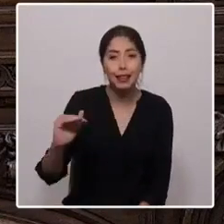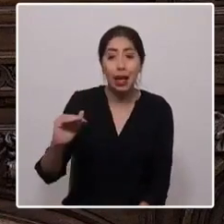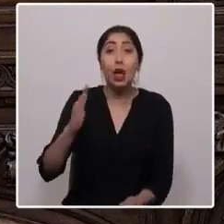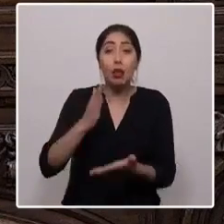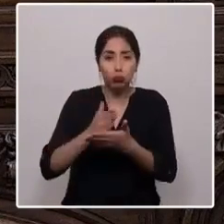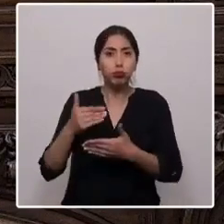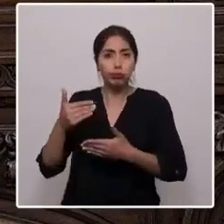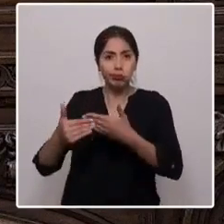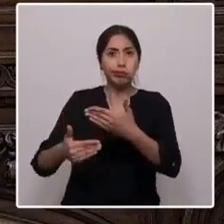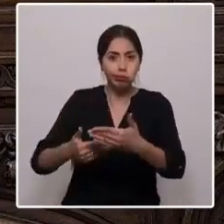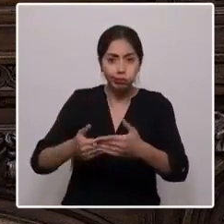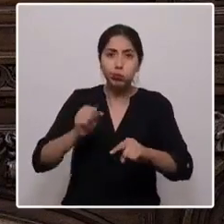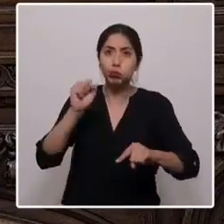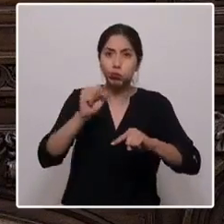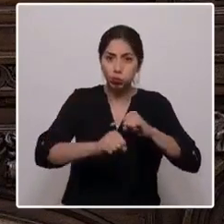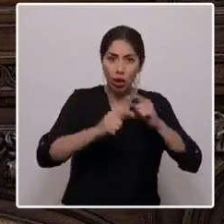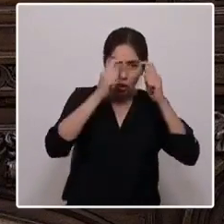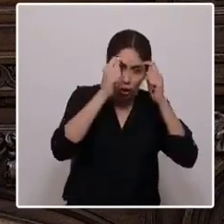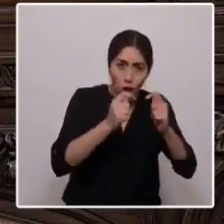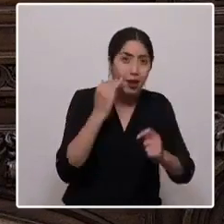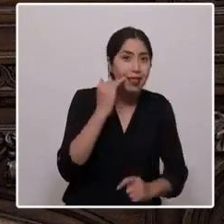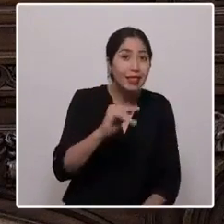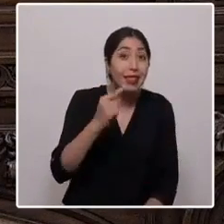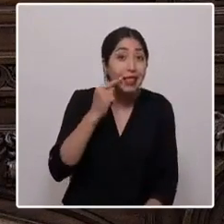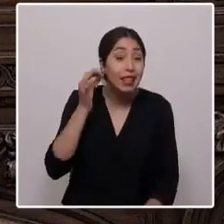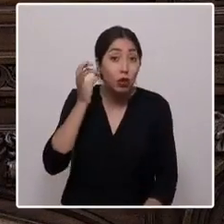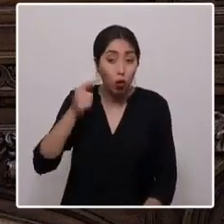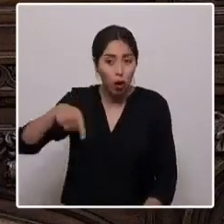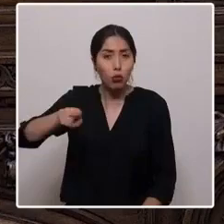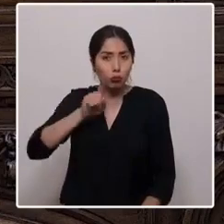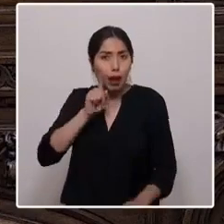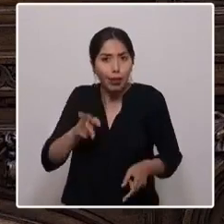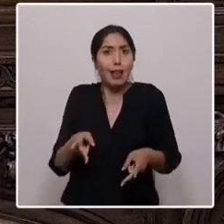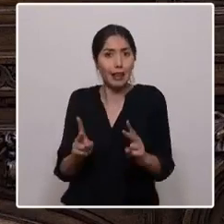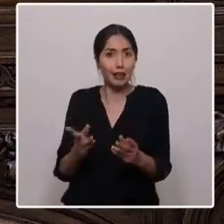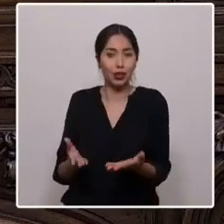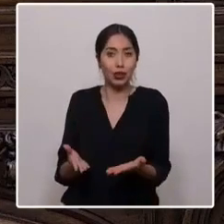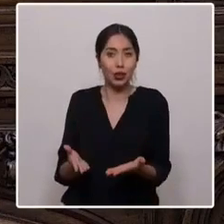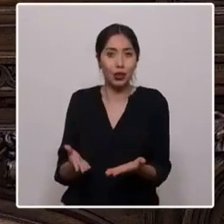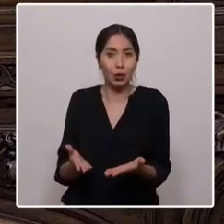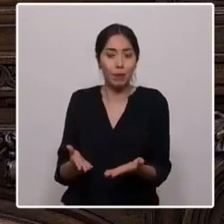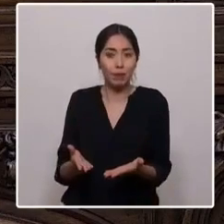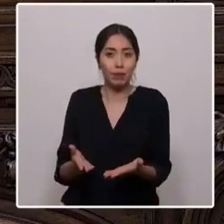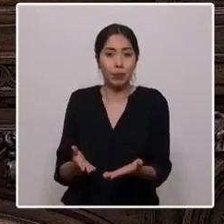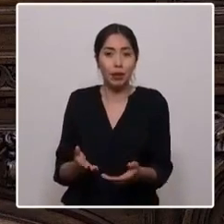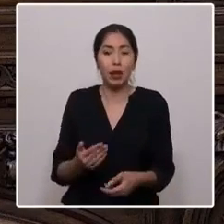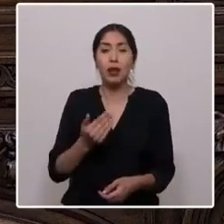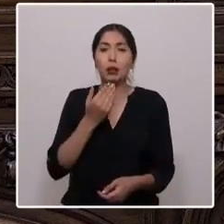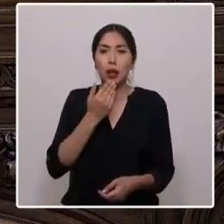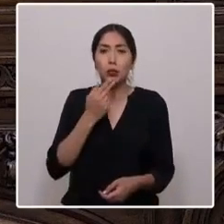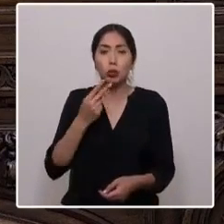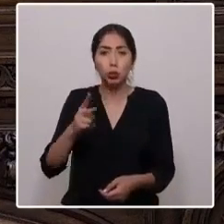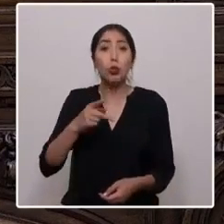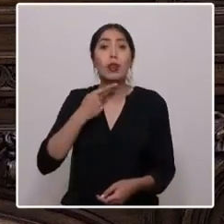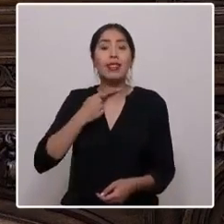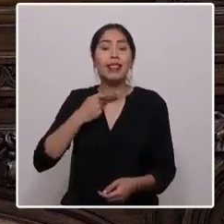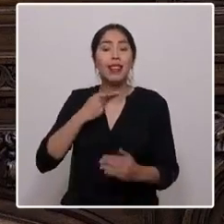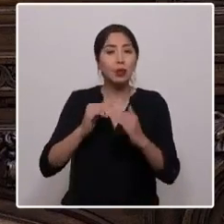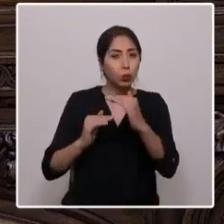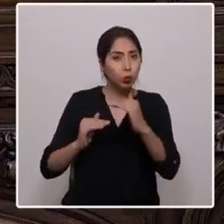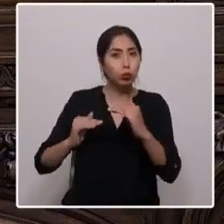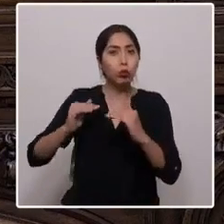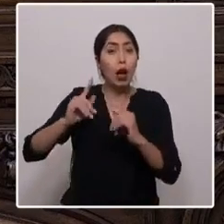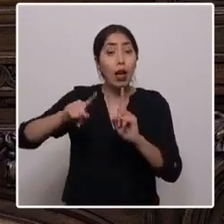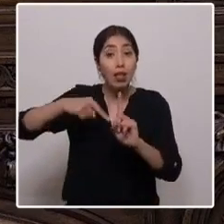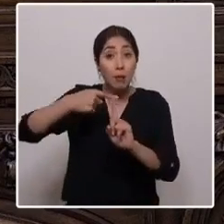reconocer a niños, niñas y adolescentes como titulares de derechos, plasmando expresamente su interés superior, además de asegurar su